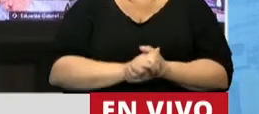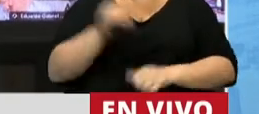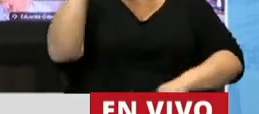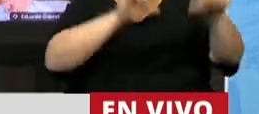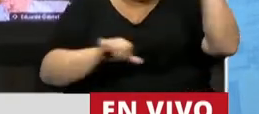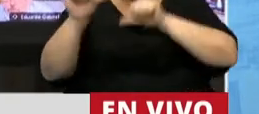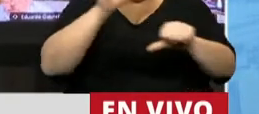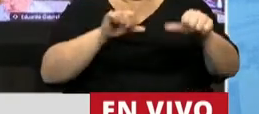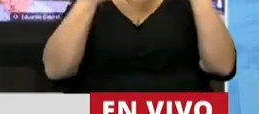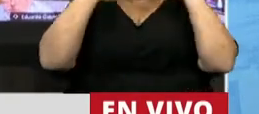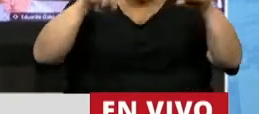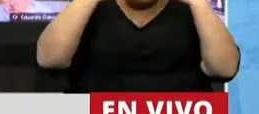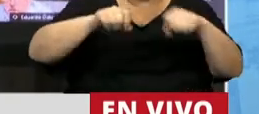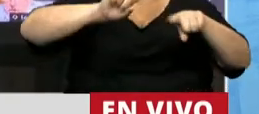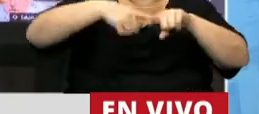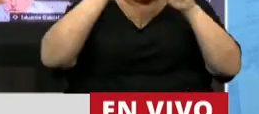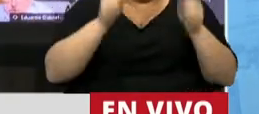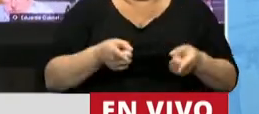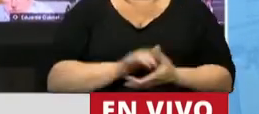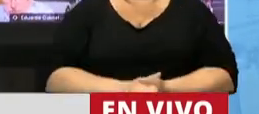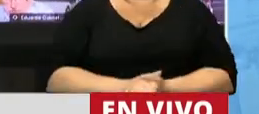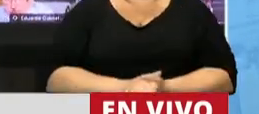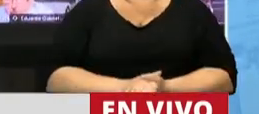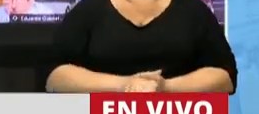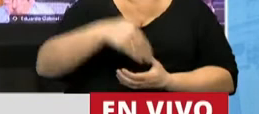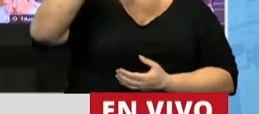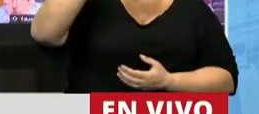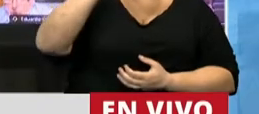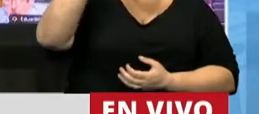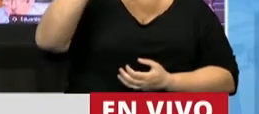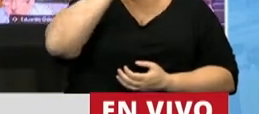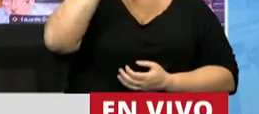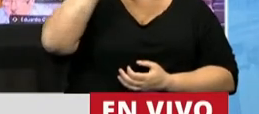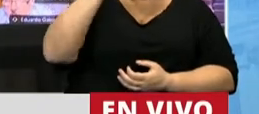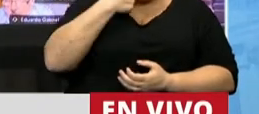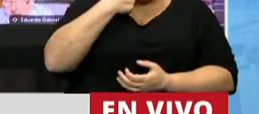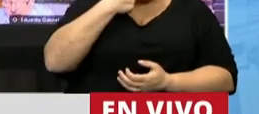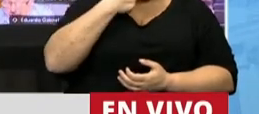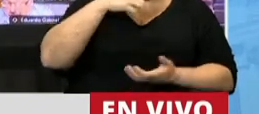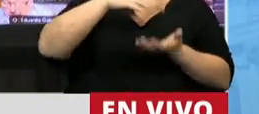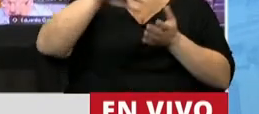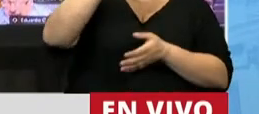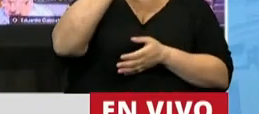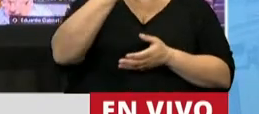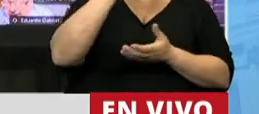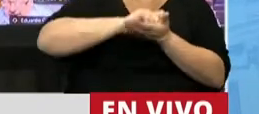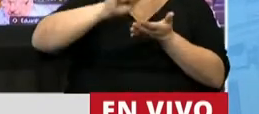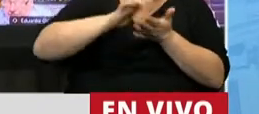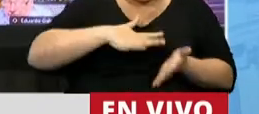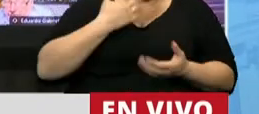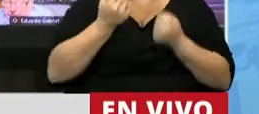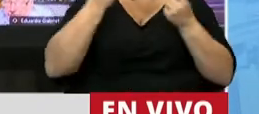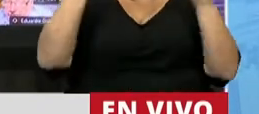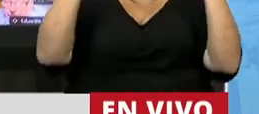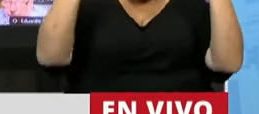la ciencia, el deporte y la política. Monteros, tierra de poeta, fortaleza del